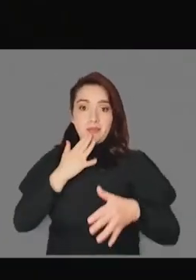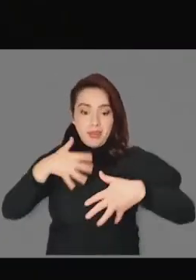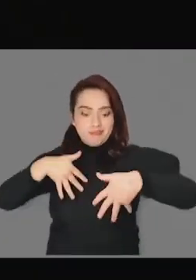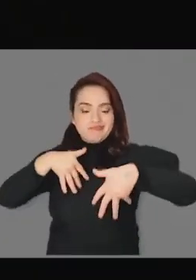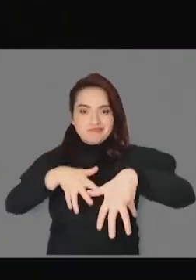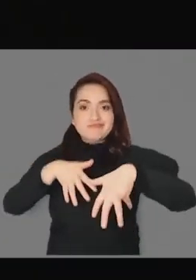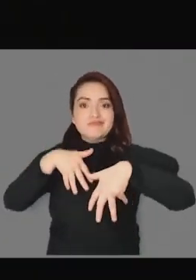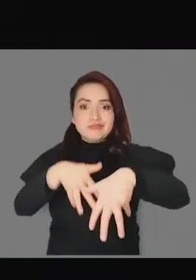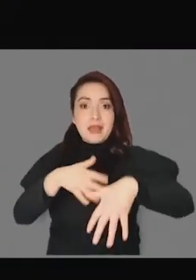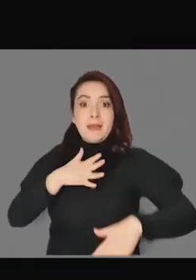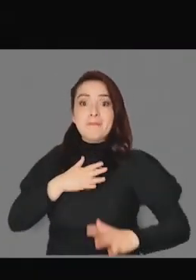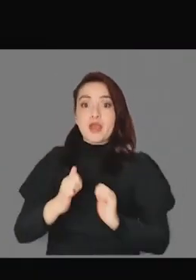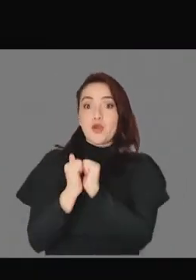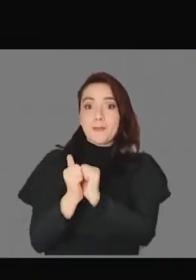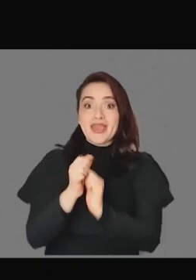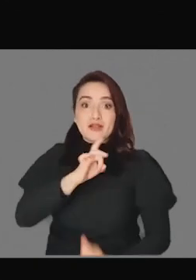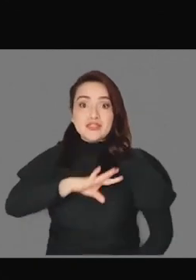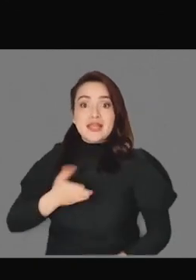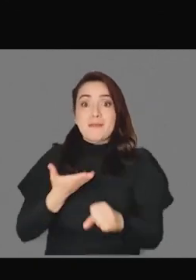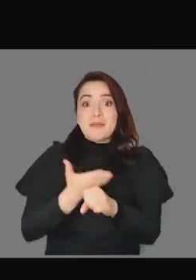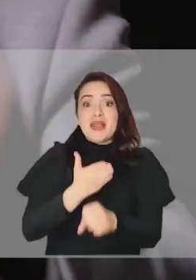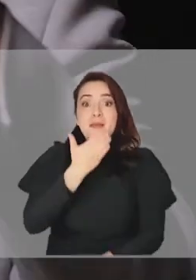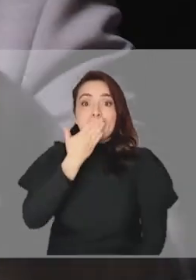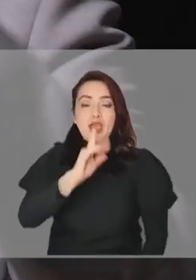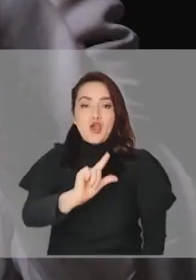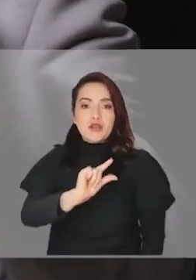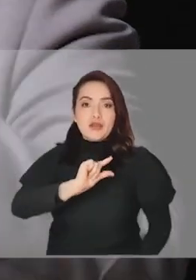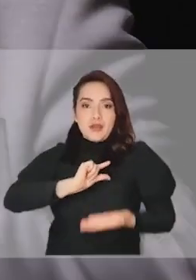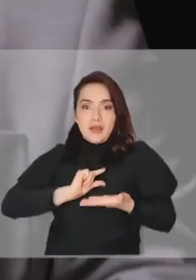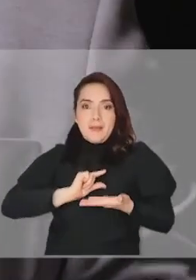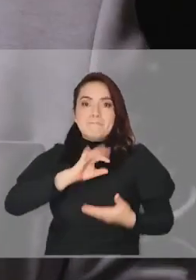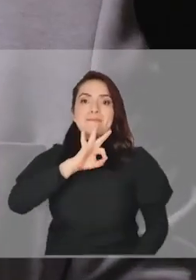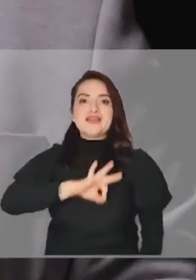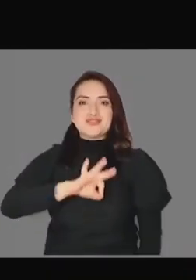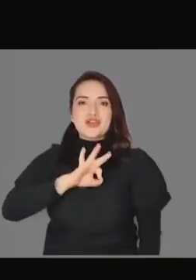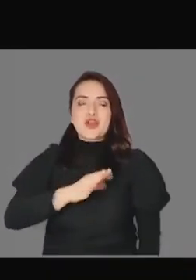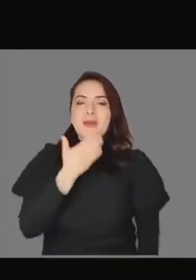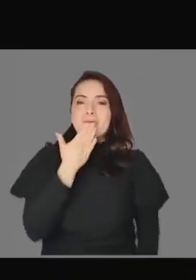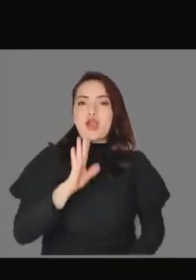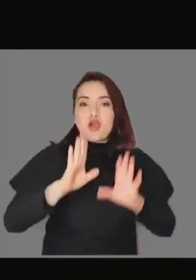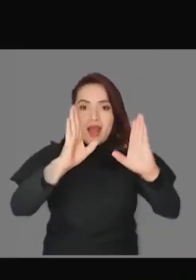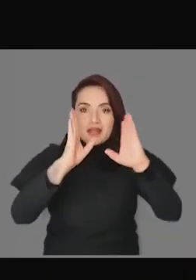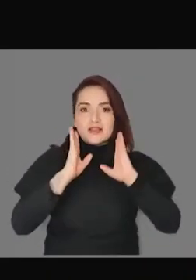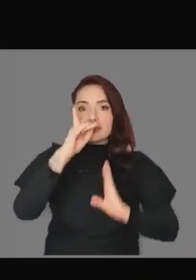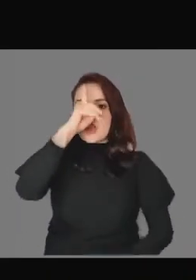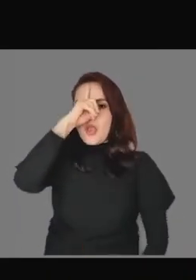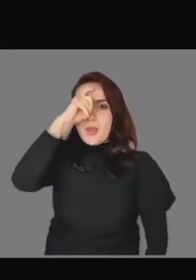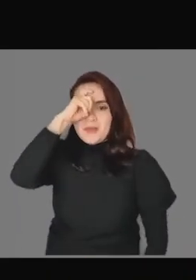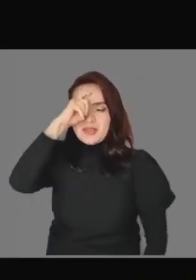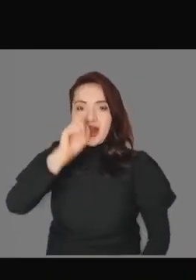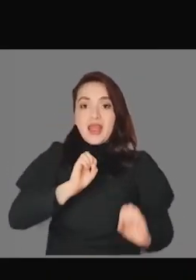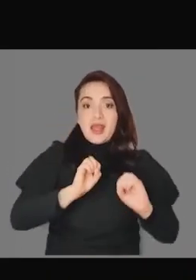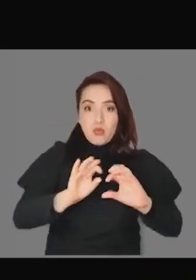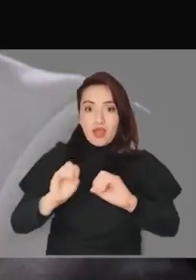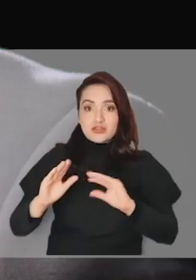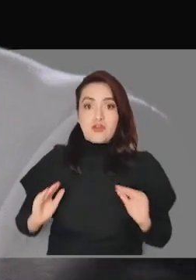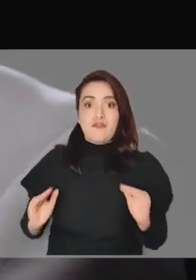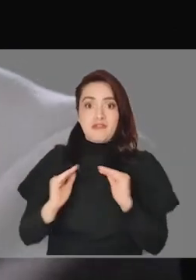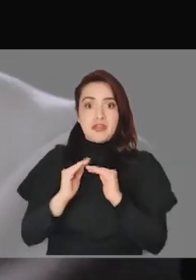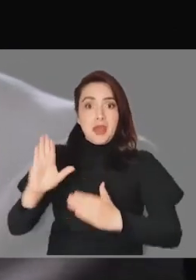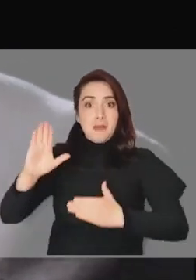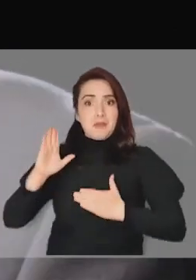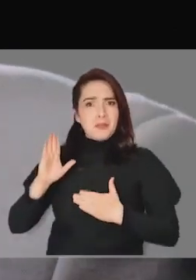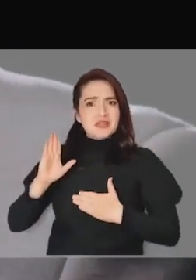estallido social, donde mis compatriotas chilenos pedían mejores pensiones, mejor sistema de salud, educación y vivienda.